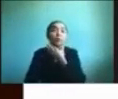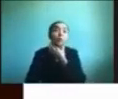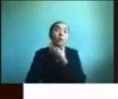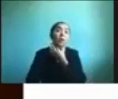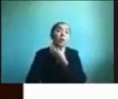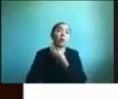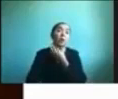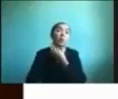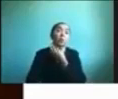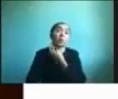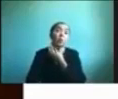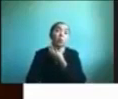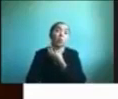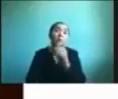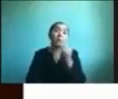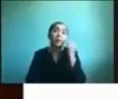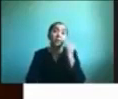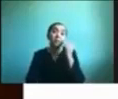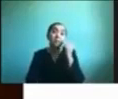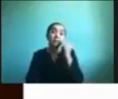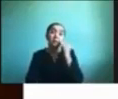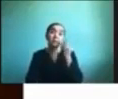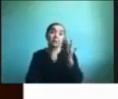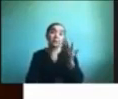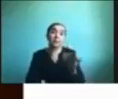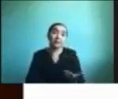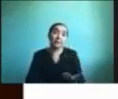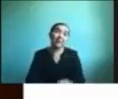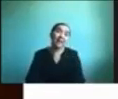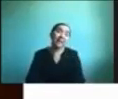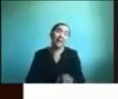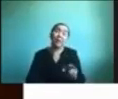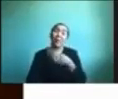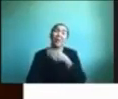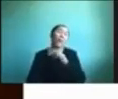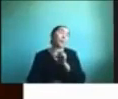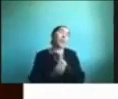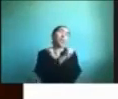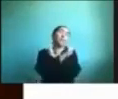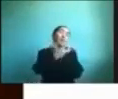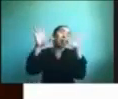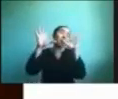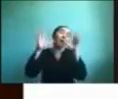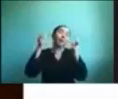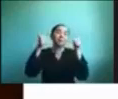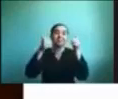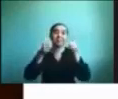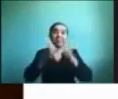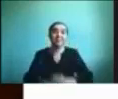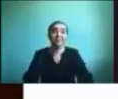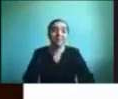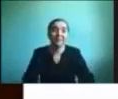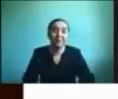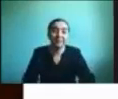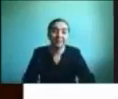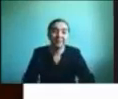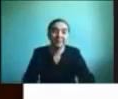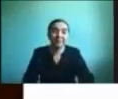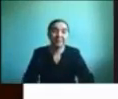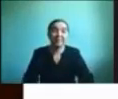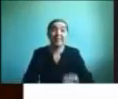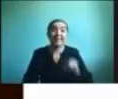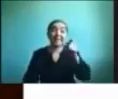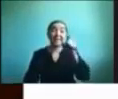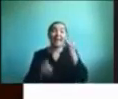esa bomba que está ahí esa bomba lo pasan bomba con la bomba literalmente bueno y acá tienen a un a un amiguito